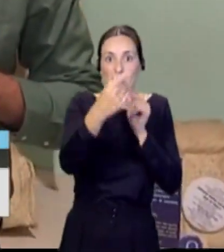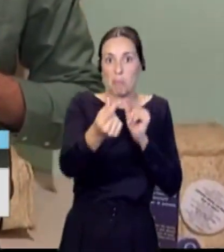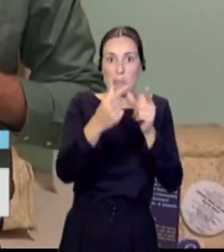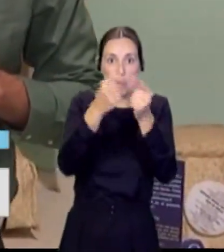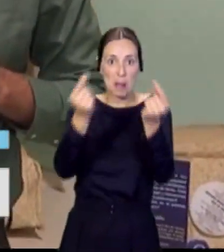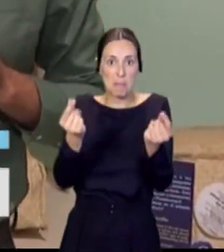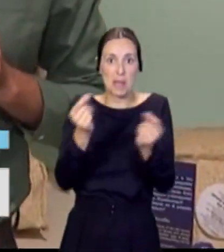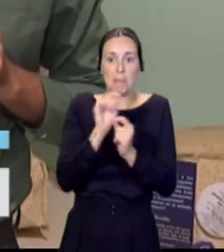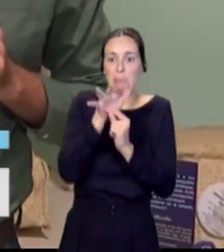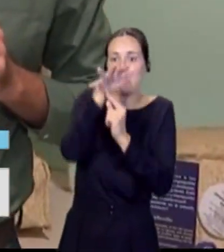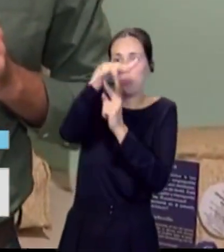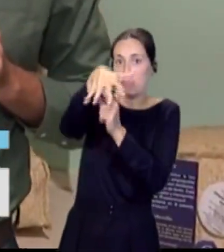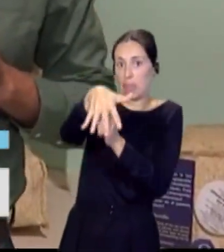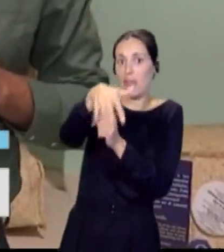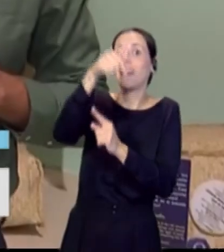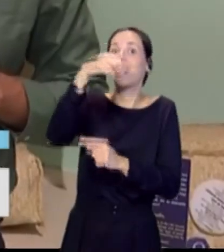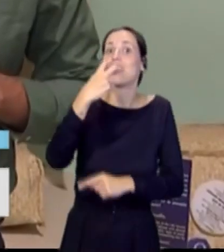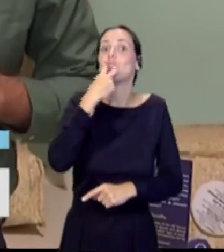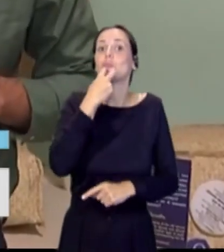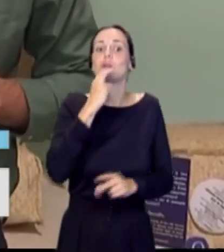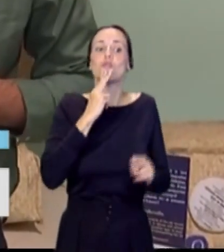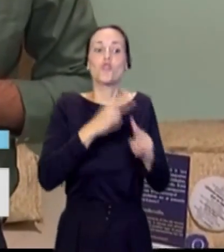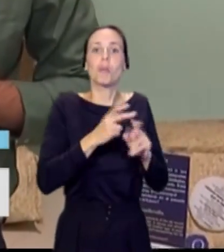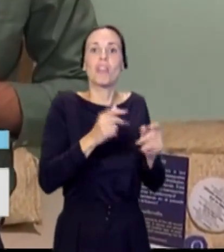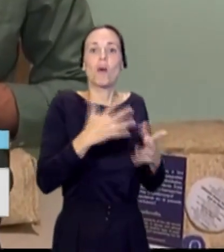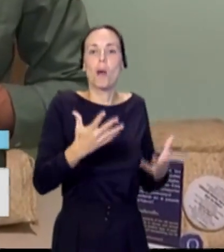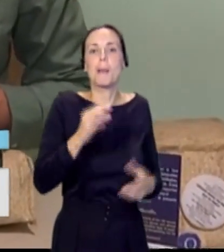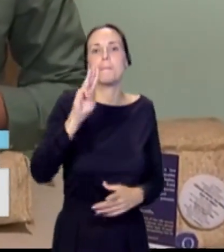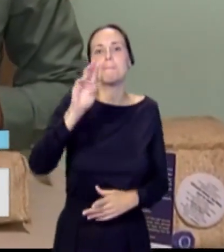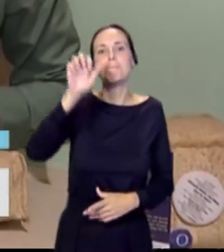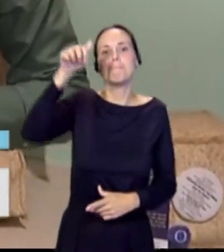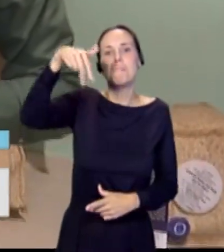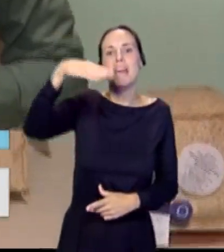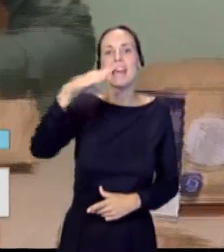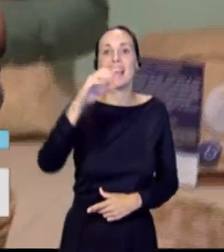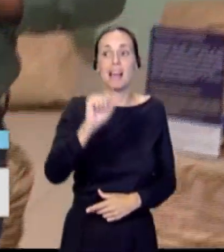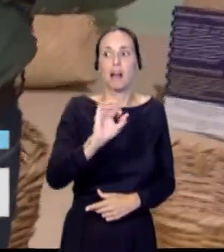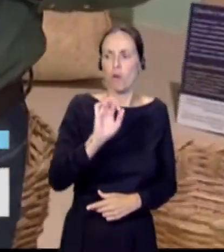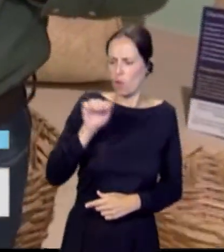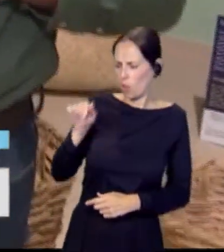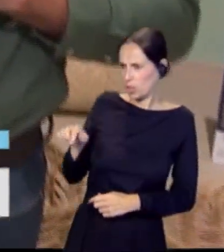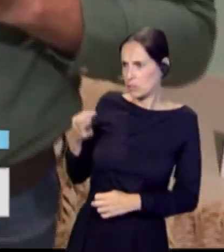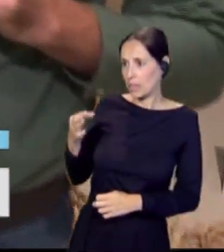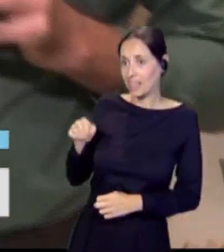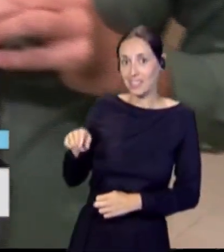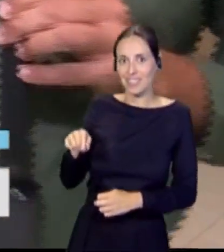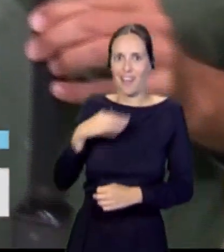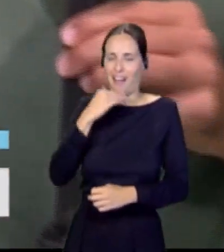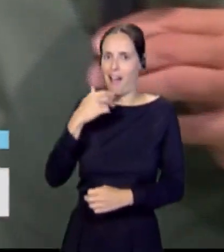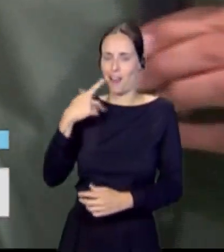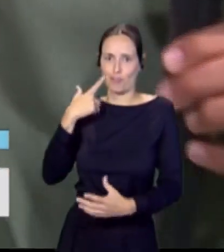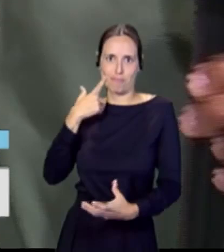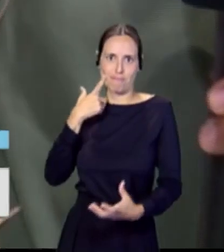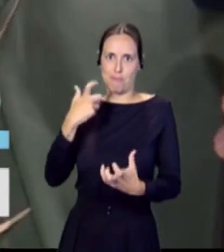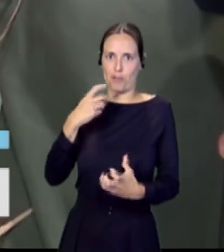¿verdad? Aquí en La Gomera se conoce habitualmente como penca. O que esto, uno de los productos estrella de la gastronomía de la